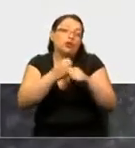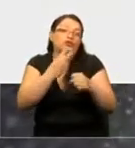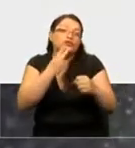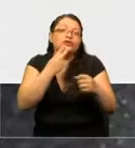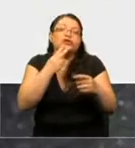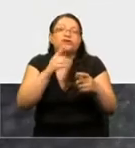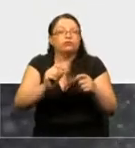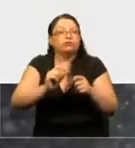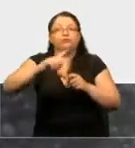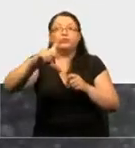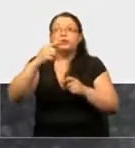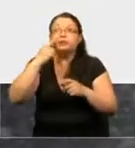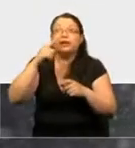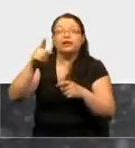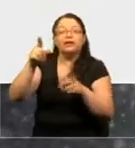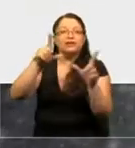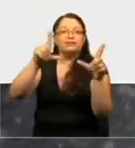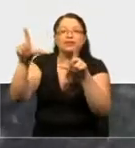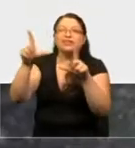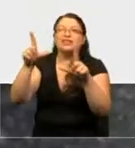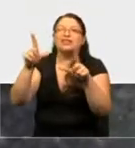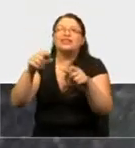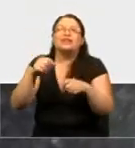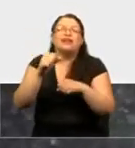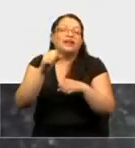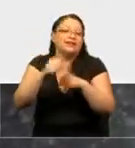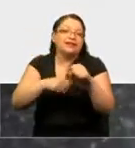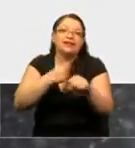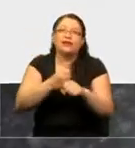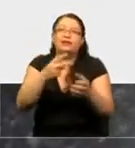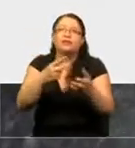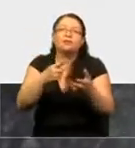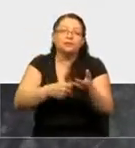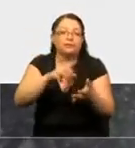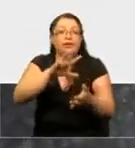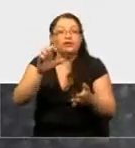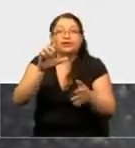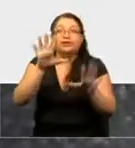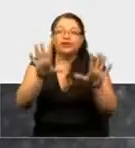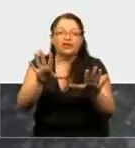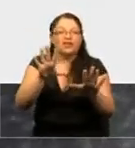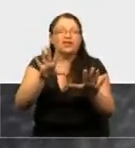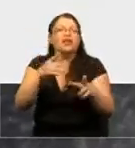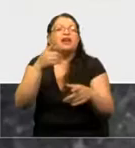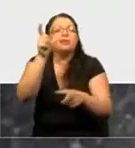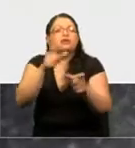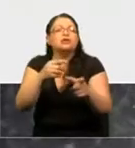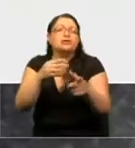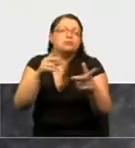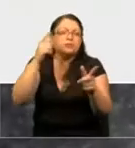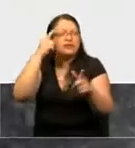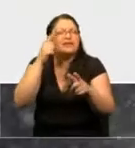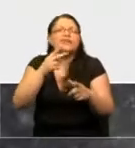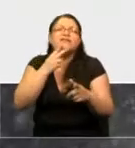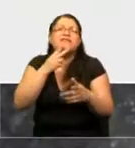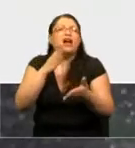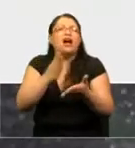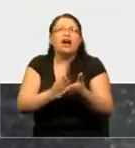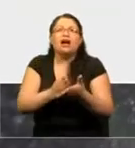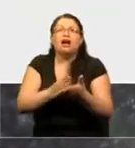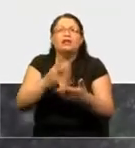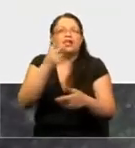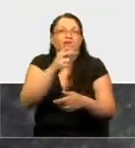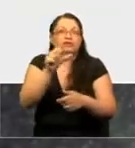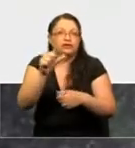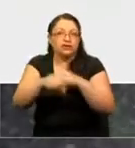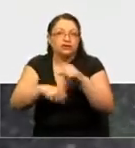imagen es que si el año 1910 la expectativa media de vida era 26 años, el año 2010 era 78 años. Eso quiere decir que